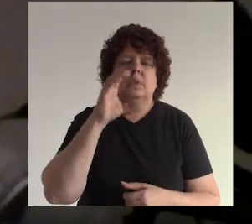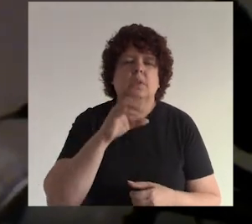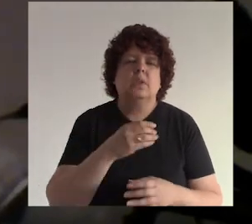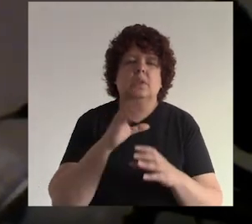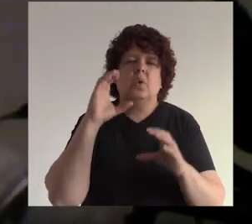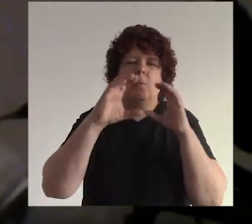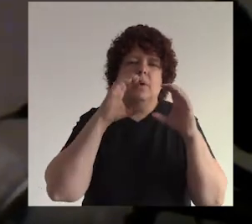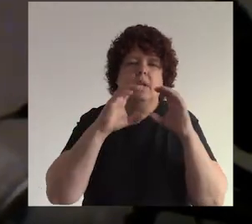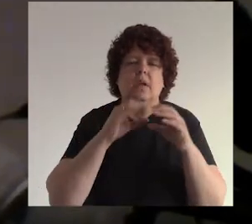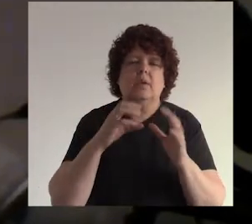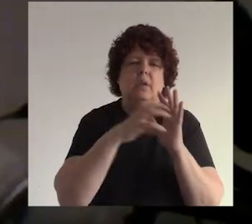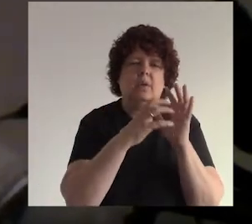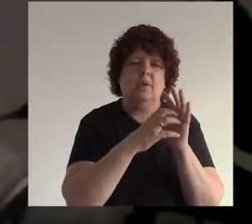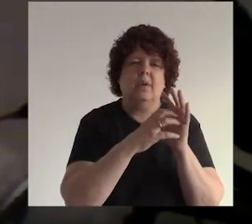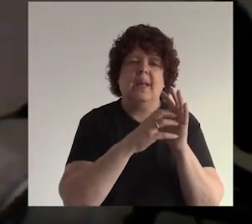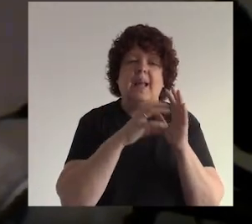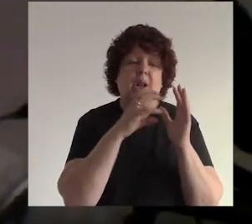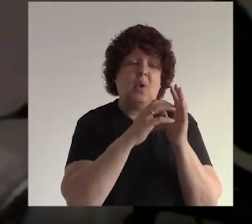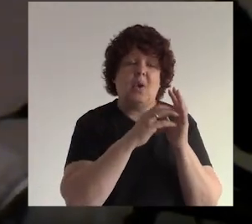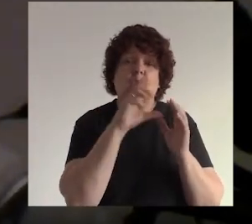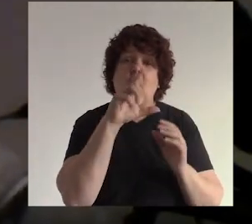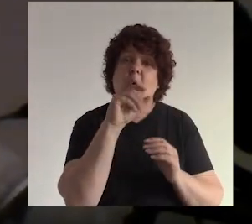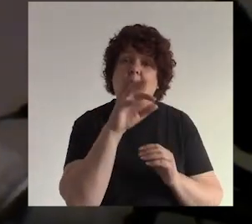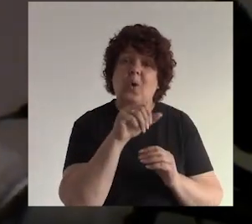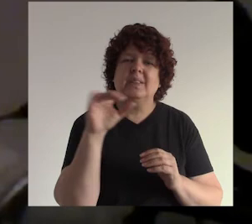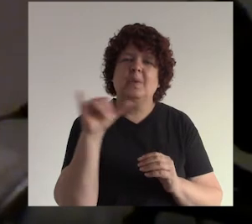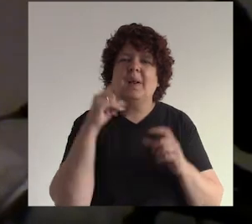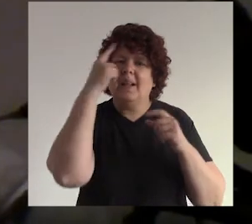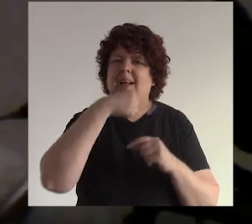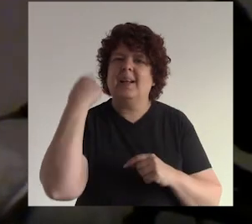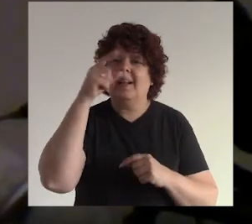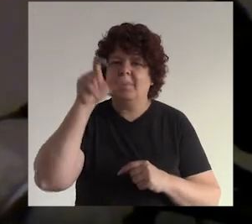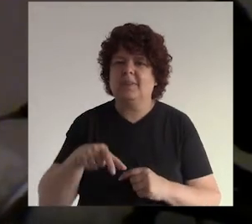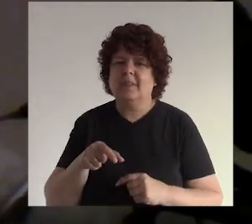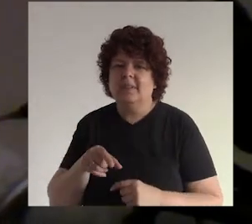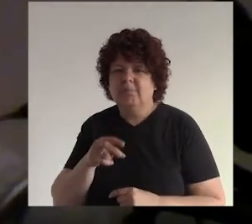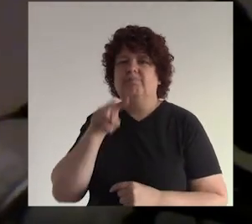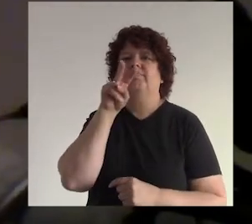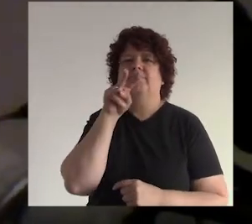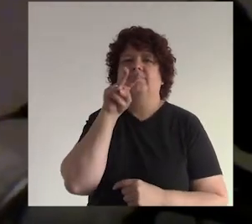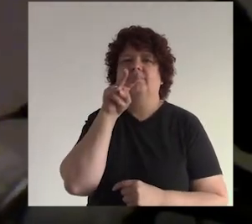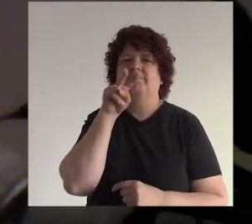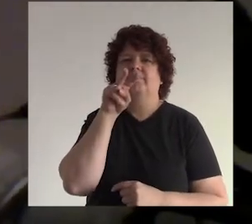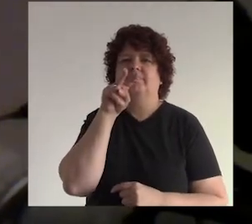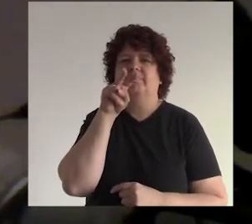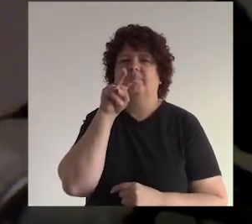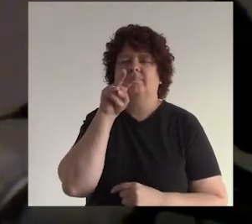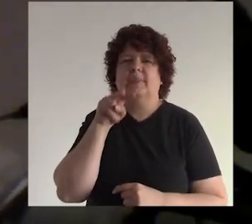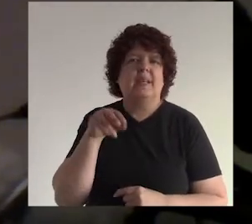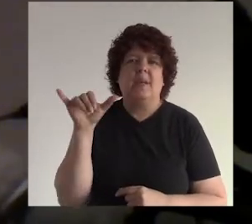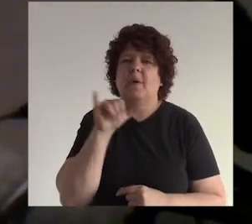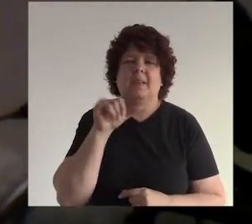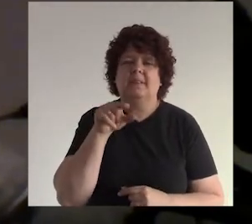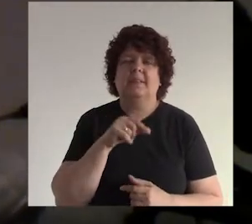logotipo el logotipo como la cara de la persona ¿no? cuando tú te presentas con alguien y lo ves así a una persona que recién conoces lo miras